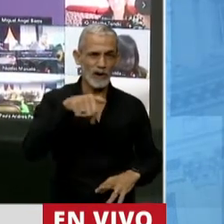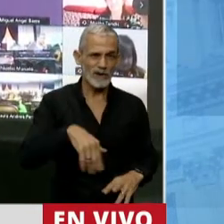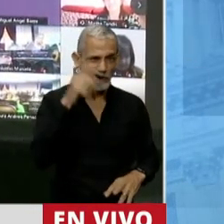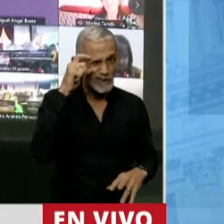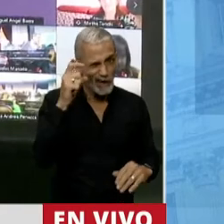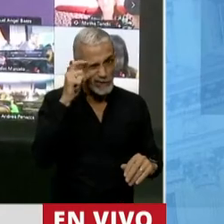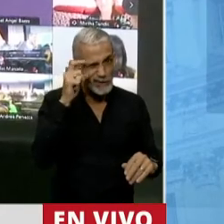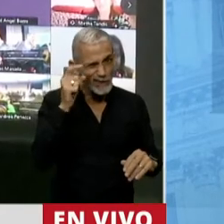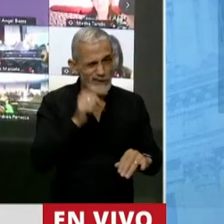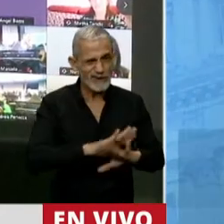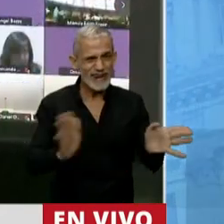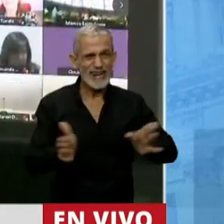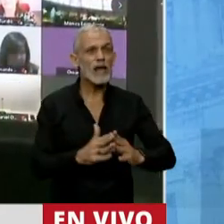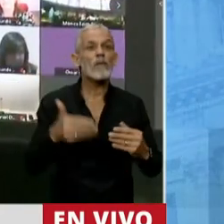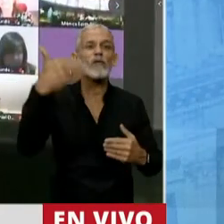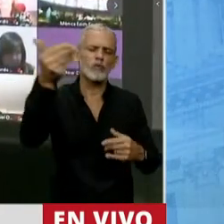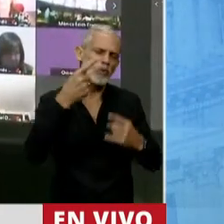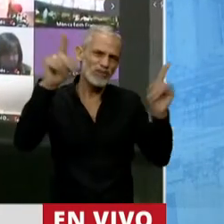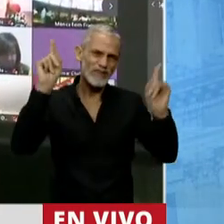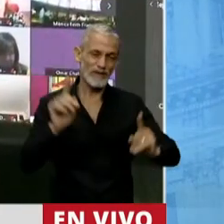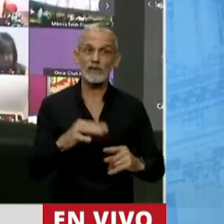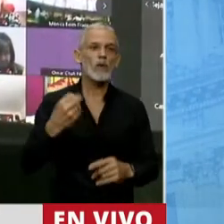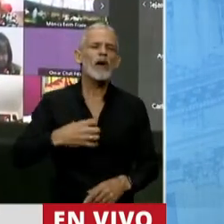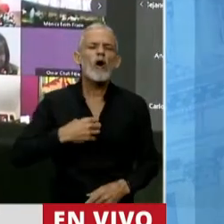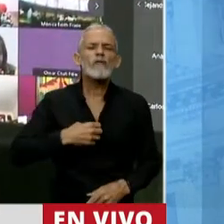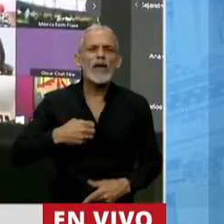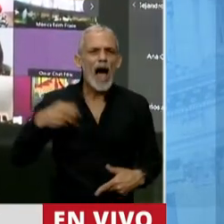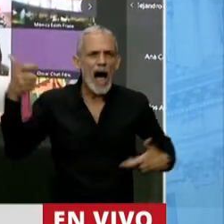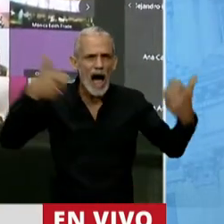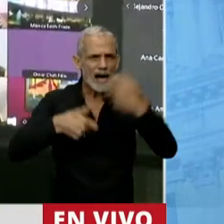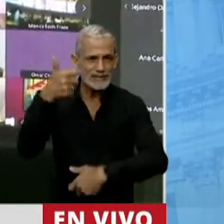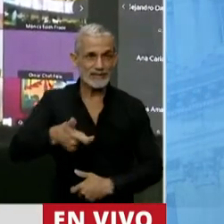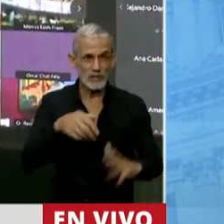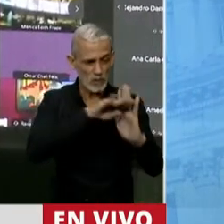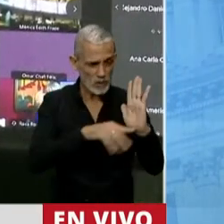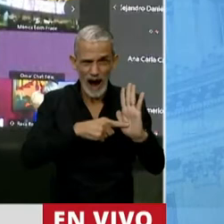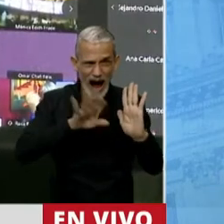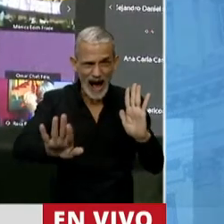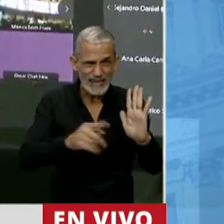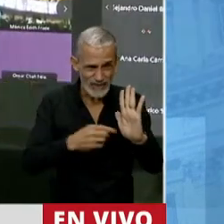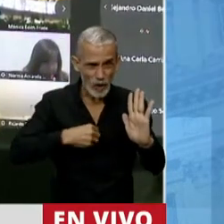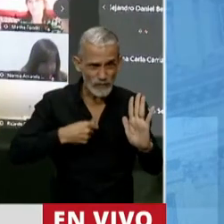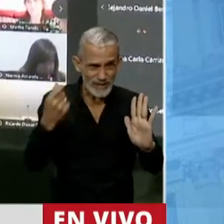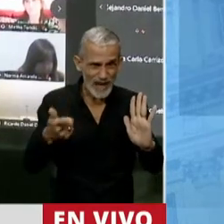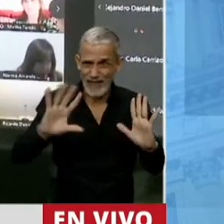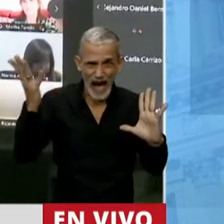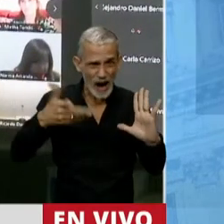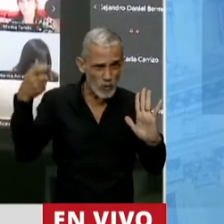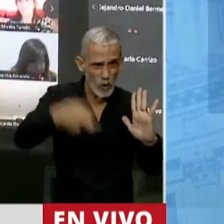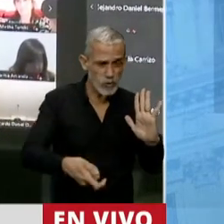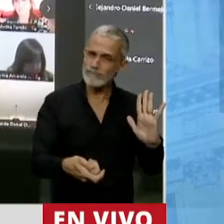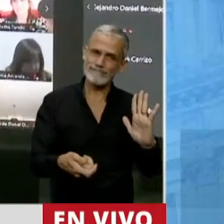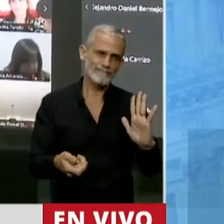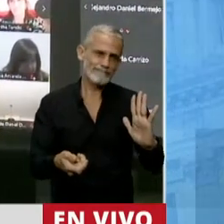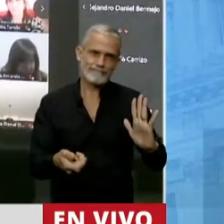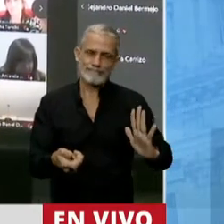venimos teniendo. Y nuestro destino sería otro. Pero hay que generar confianza. Entonces, con normas como esta le parecen que estamos generando confianza.